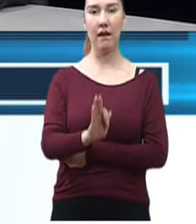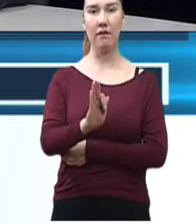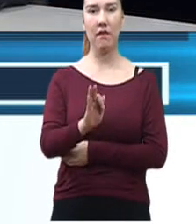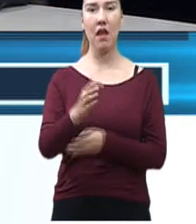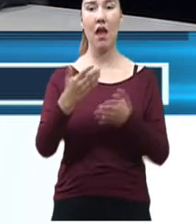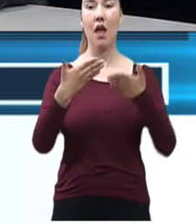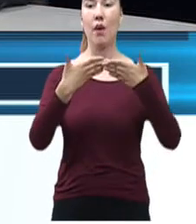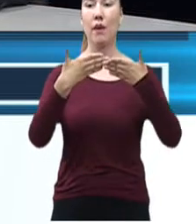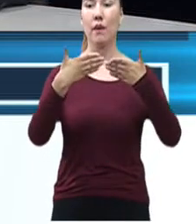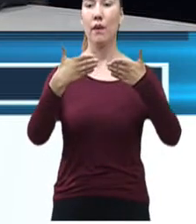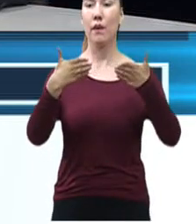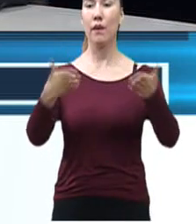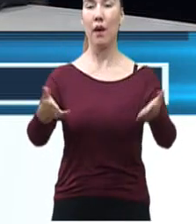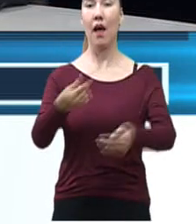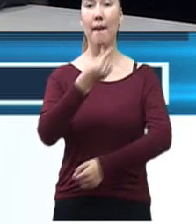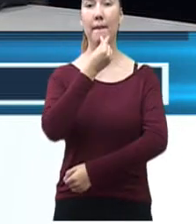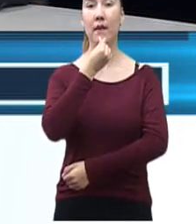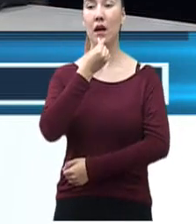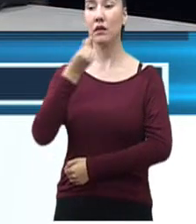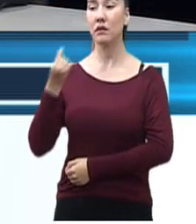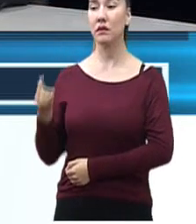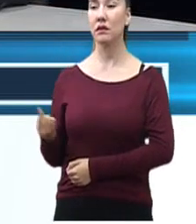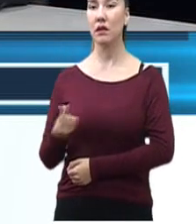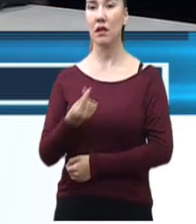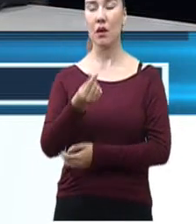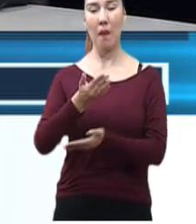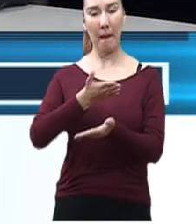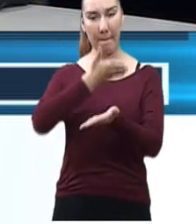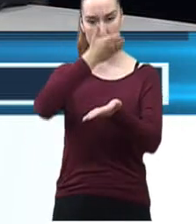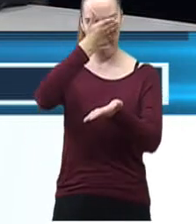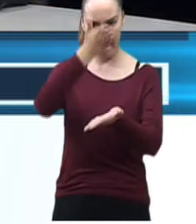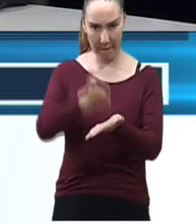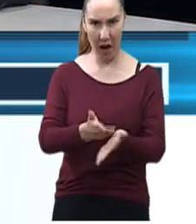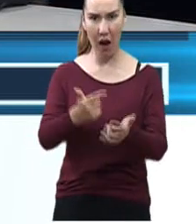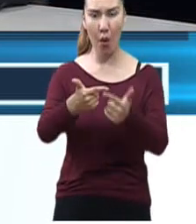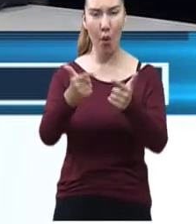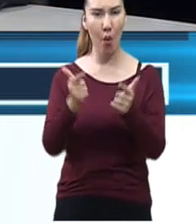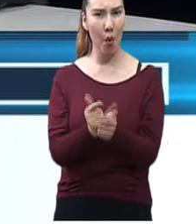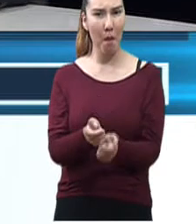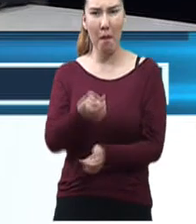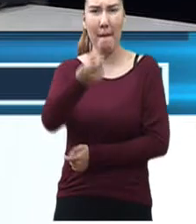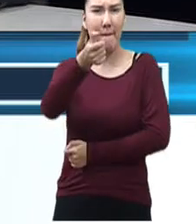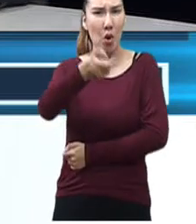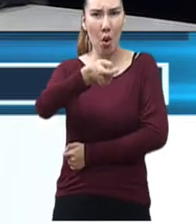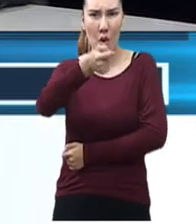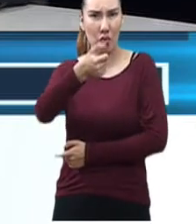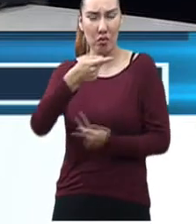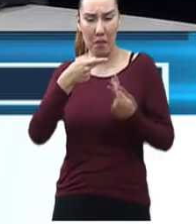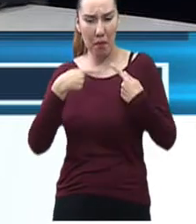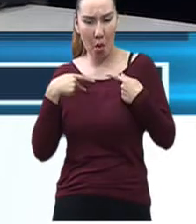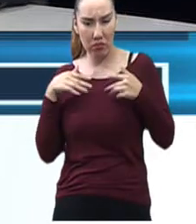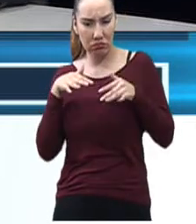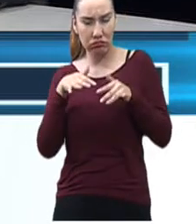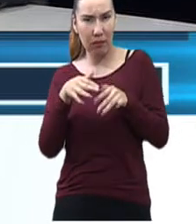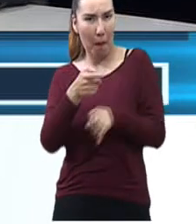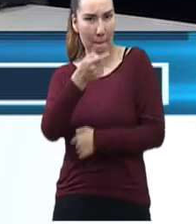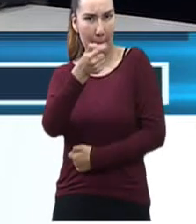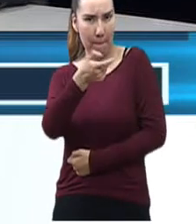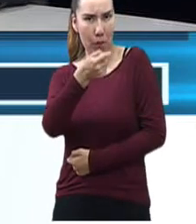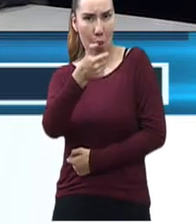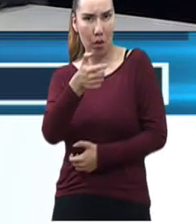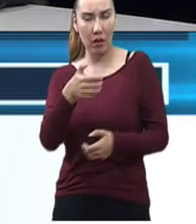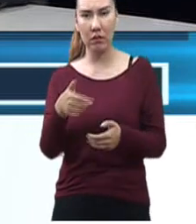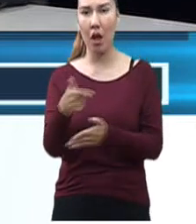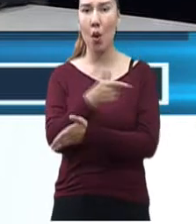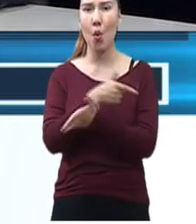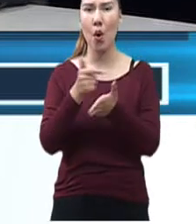los niños vayan. Estamos haciendo grupos pequeños para que acudan. Y las instalaciones son amplias.